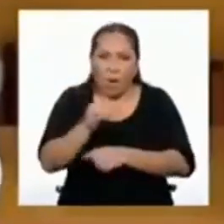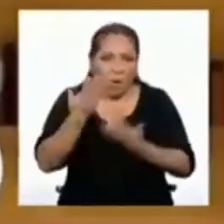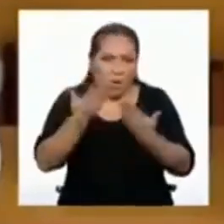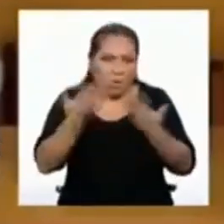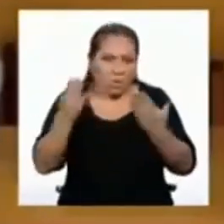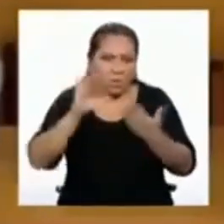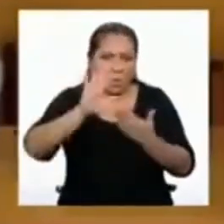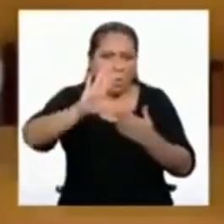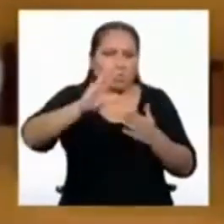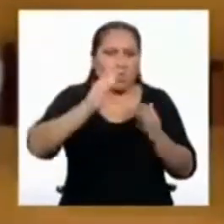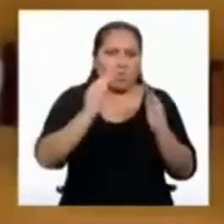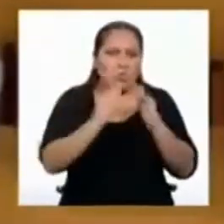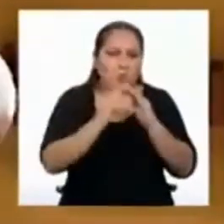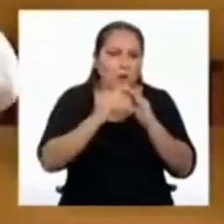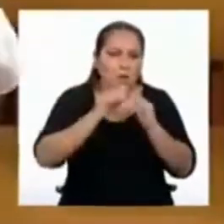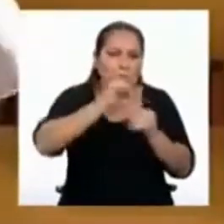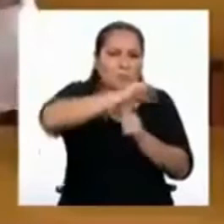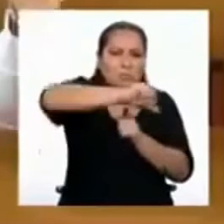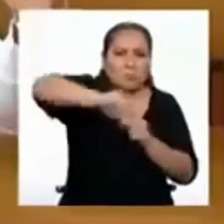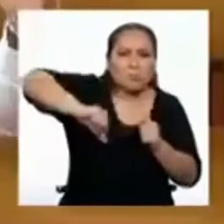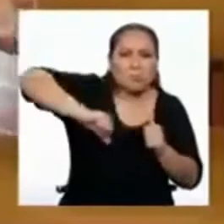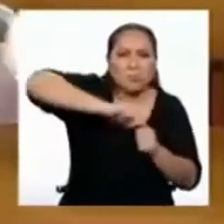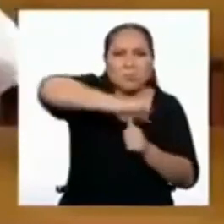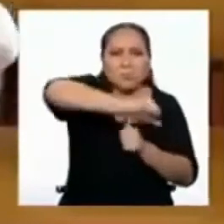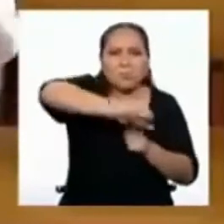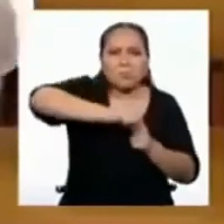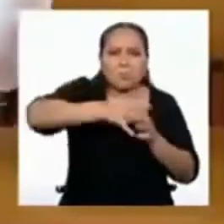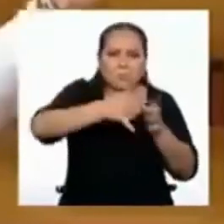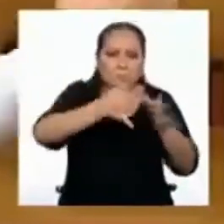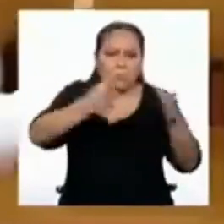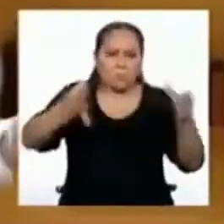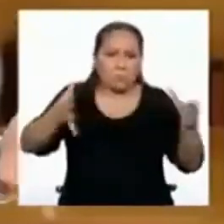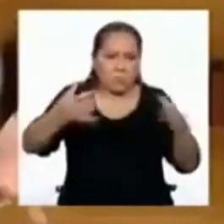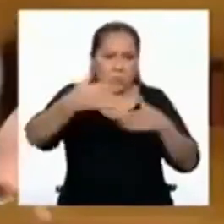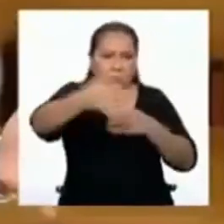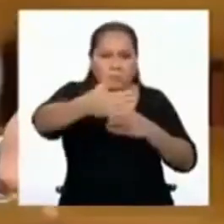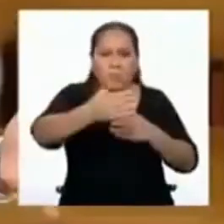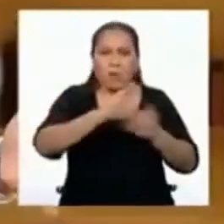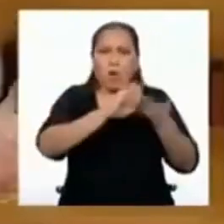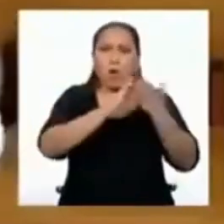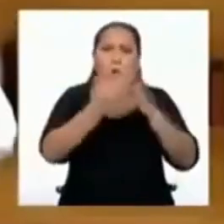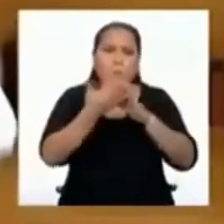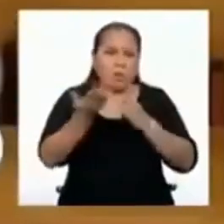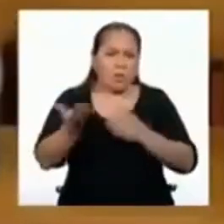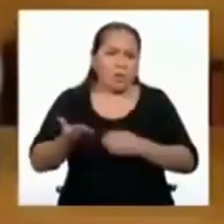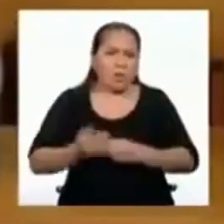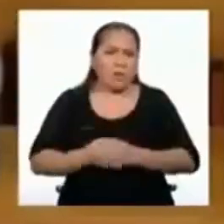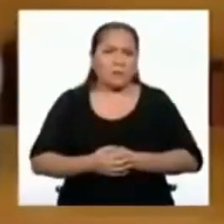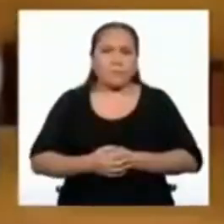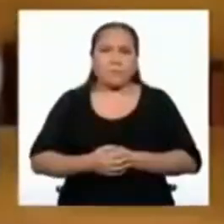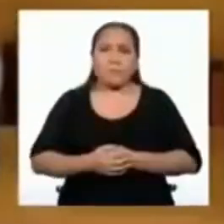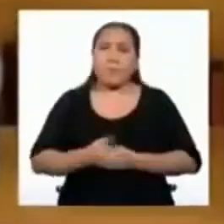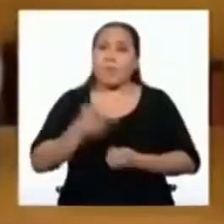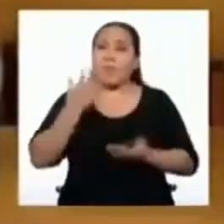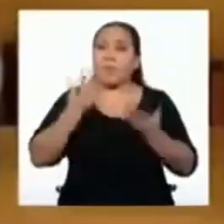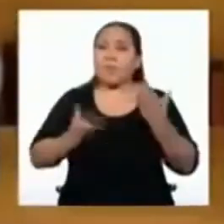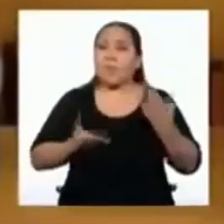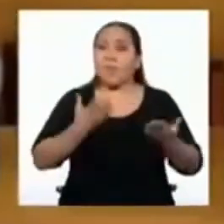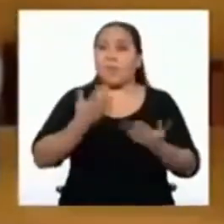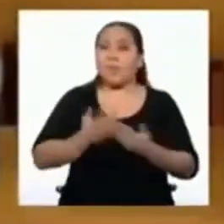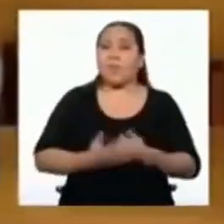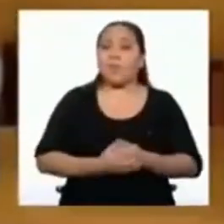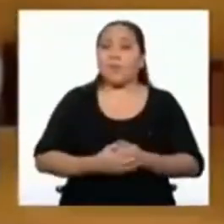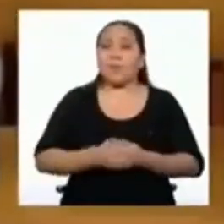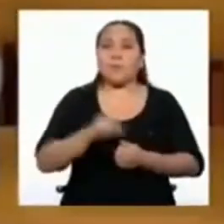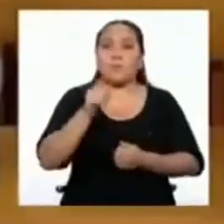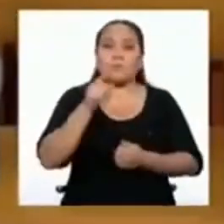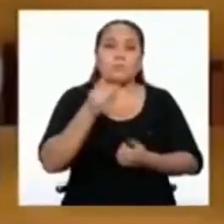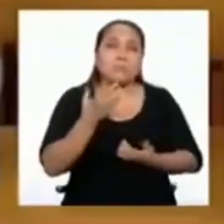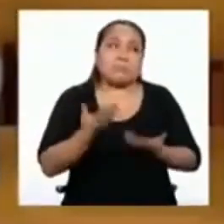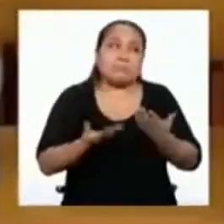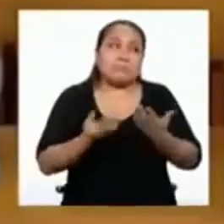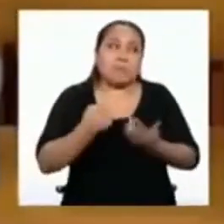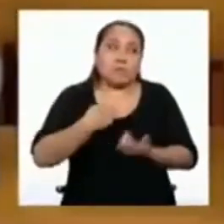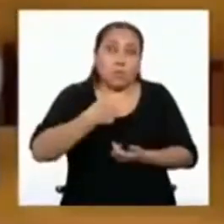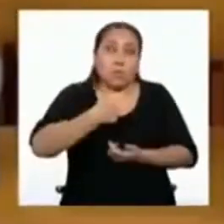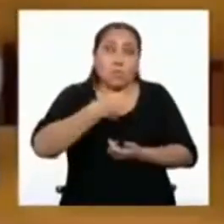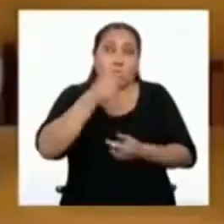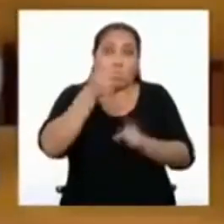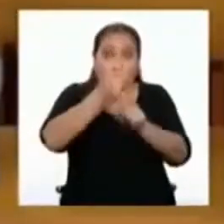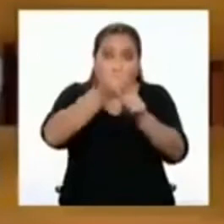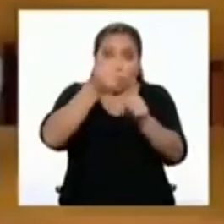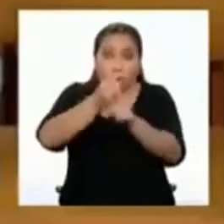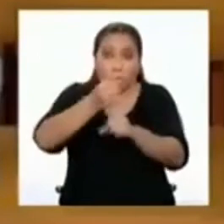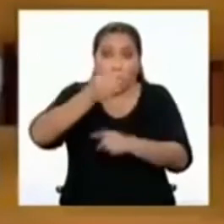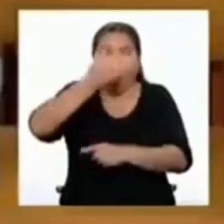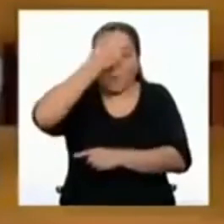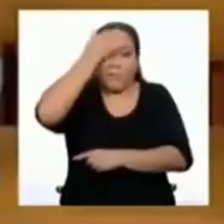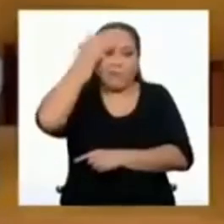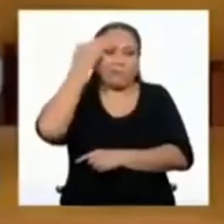tu distrito, o tu barrio, en tu localidad o comunidad. sea, a lo mejor por ahí se nos olvidó y no hicimos